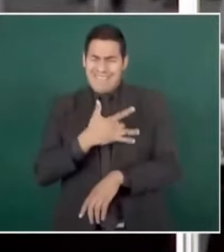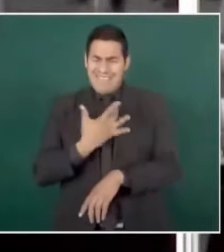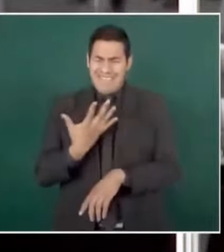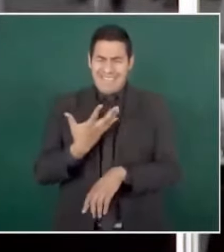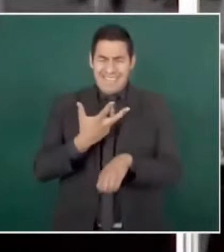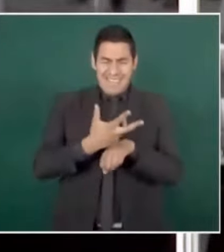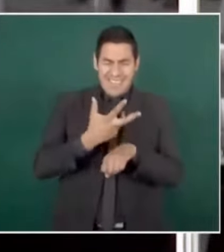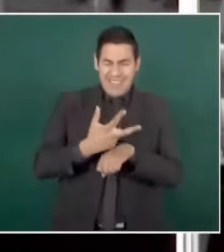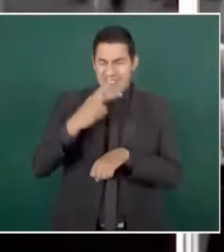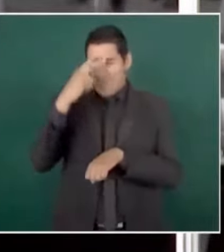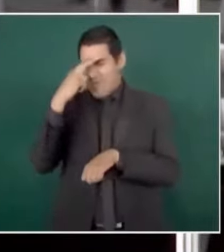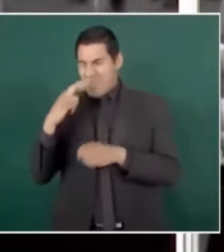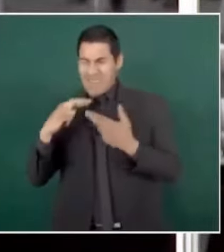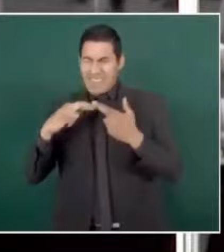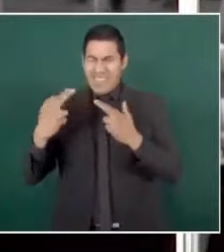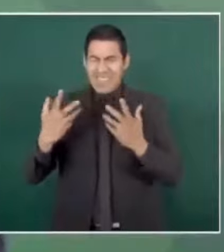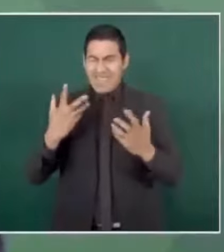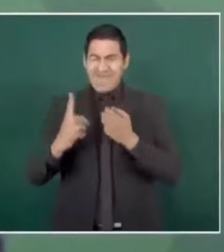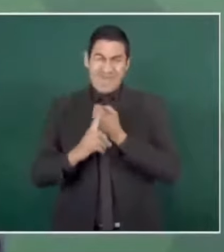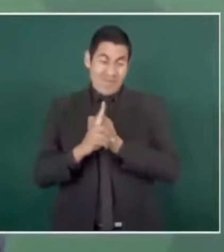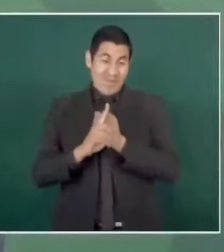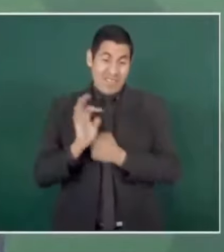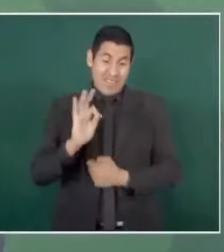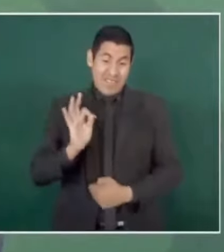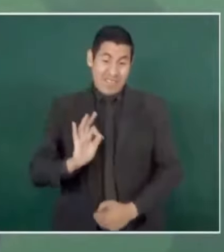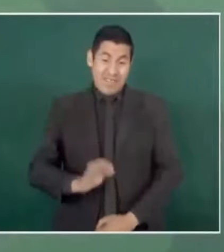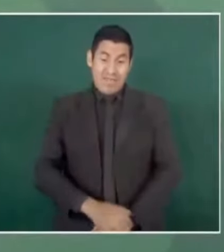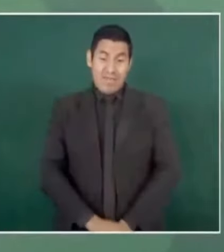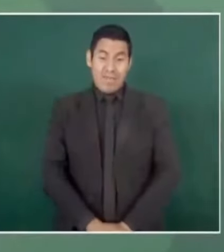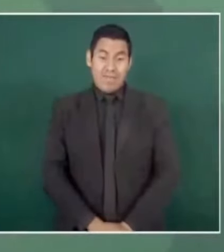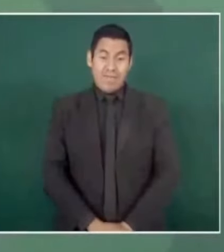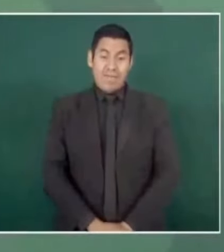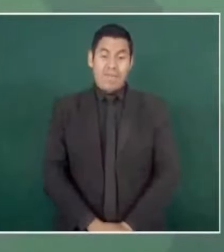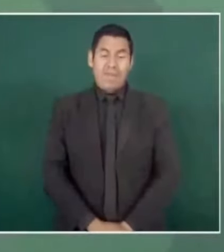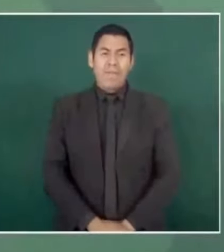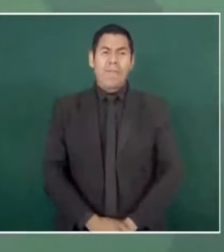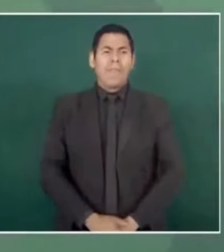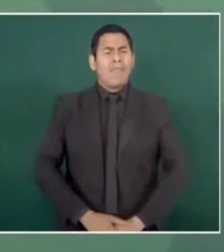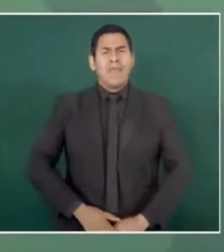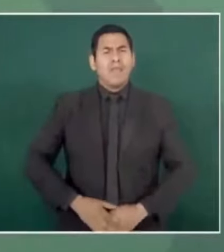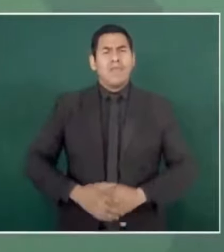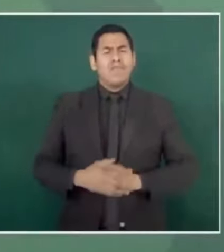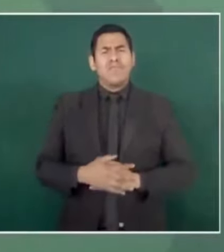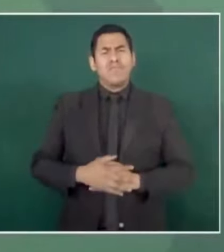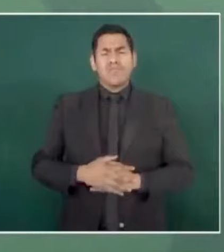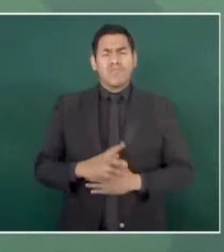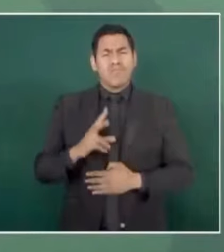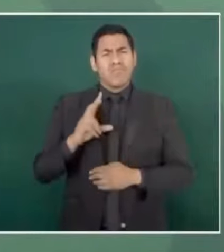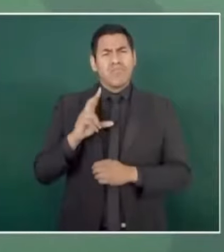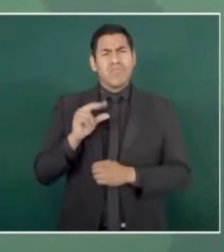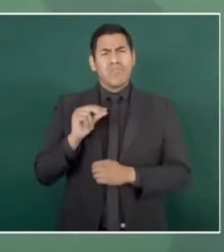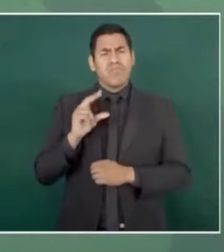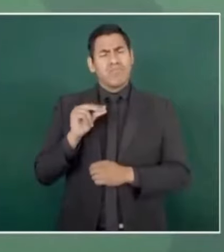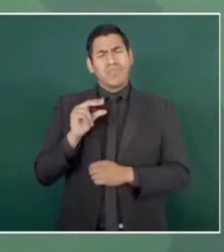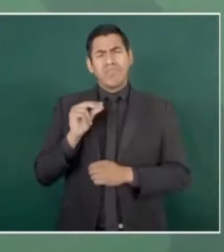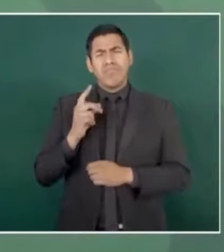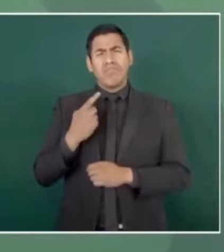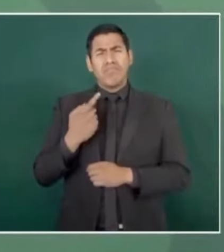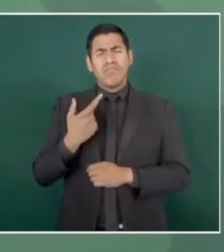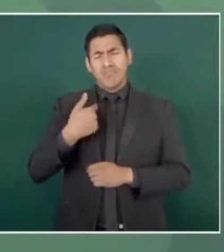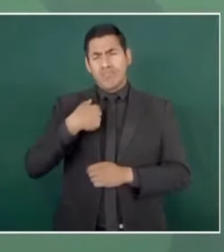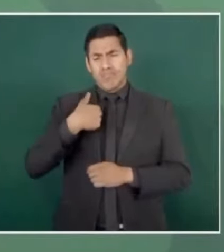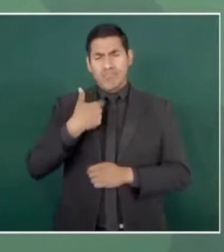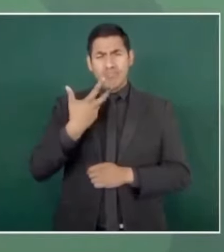México y Estados Unidos? Gracias, presidente. No, yo pienso que llevamos muy buena relación